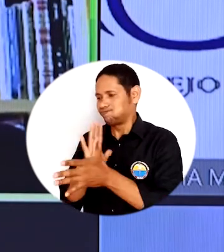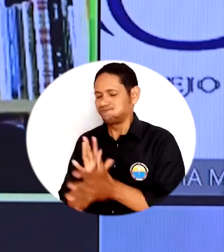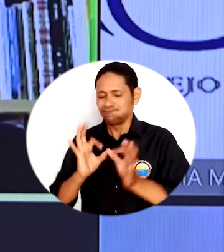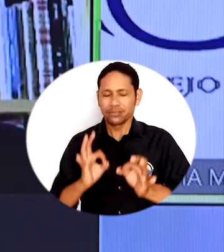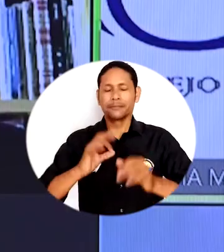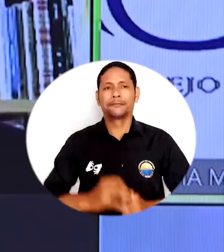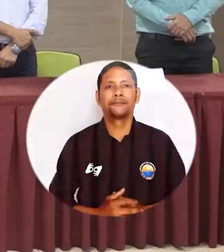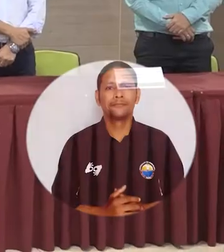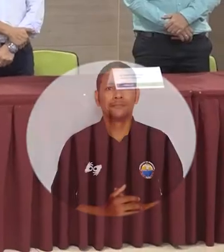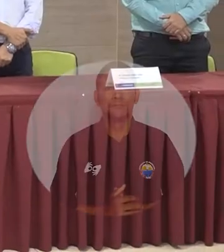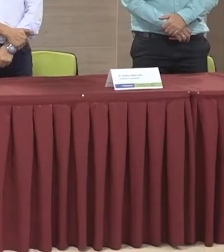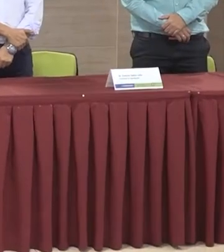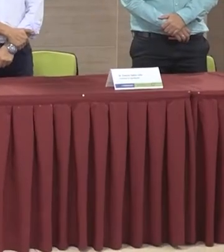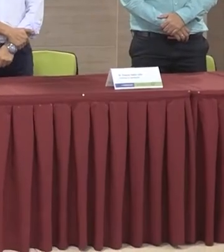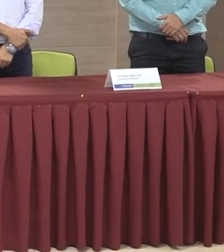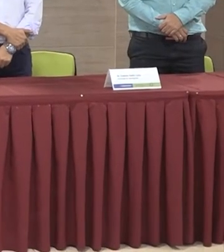informe final de la visita.